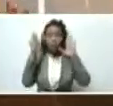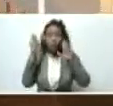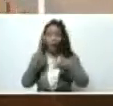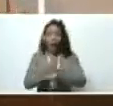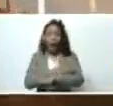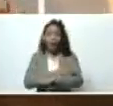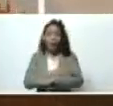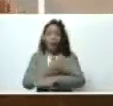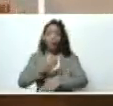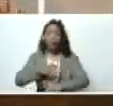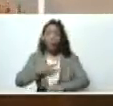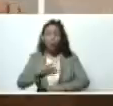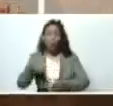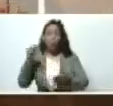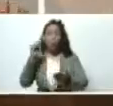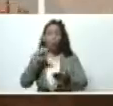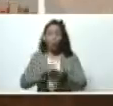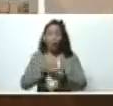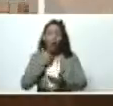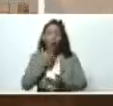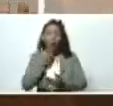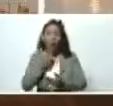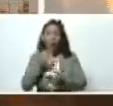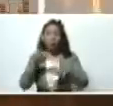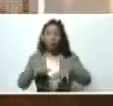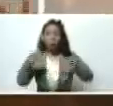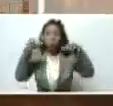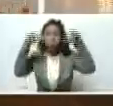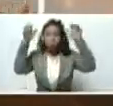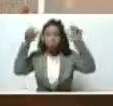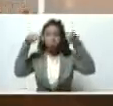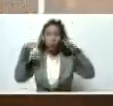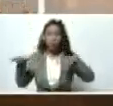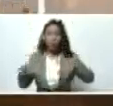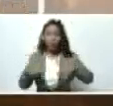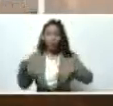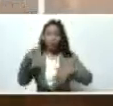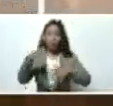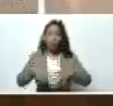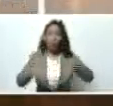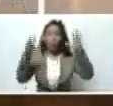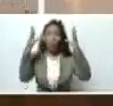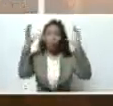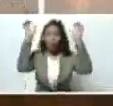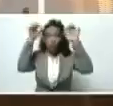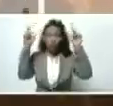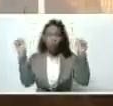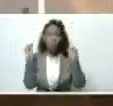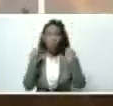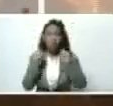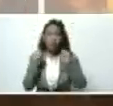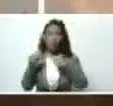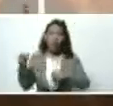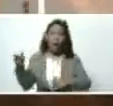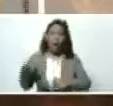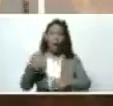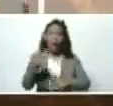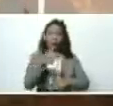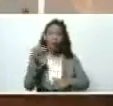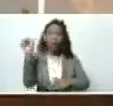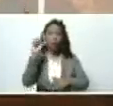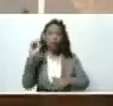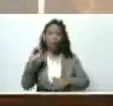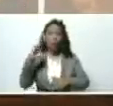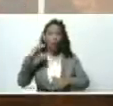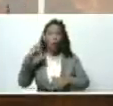la probable de nuevo situación que se pueda presentar, porque está lloviendo en Mérida, y el río Socopo está